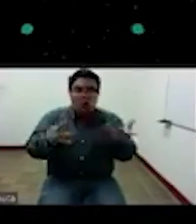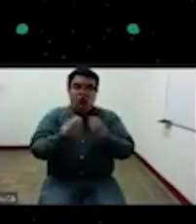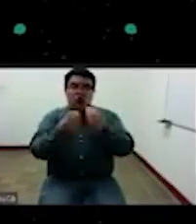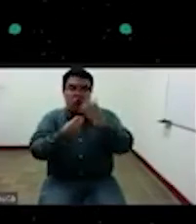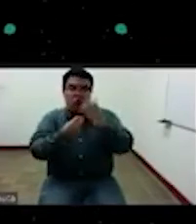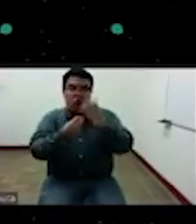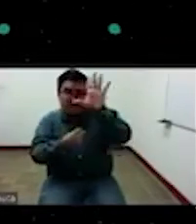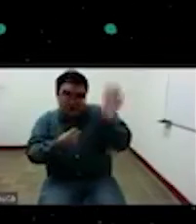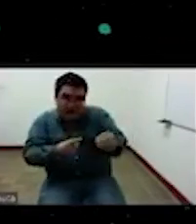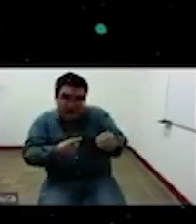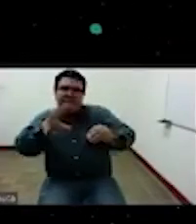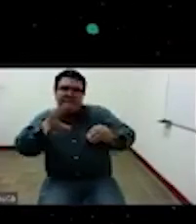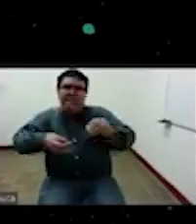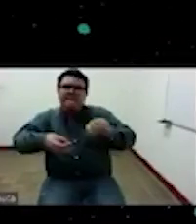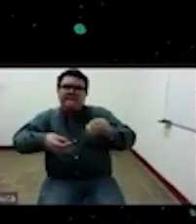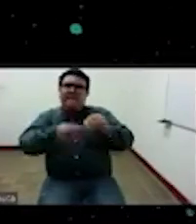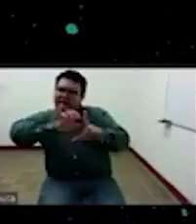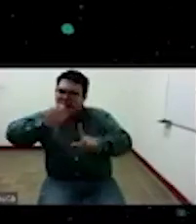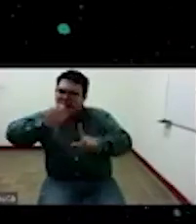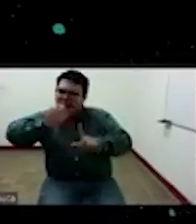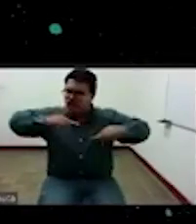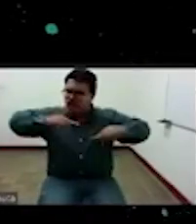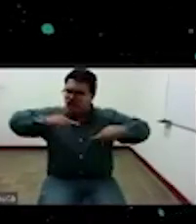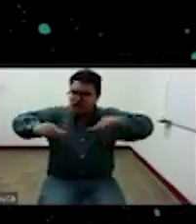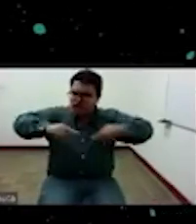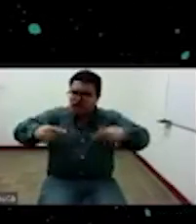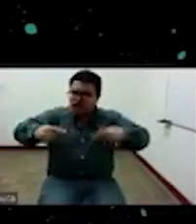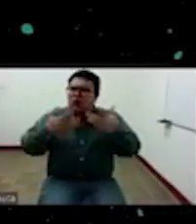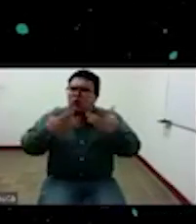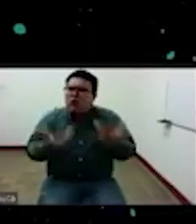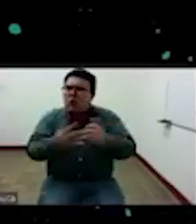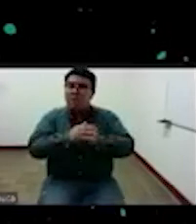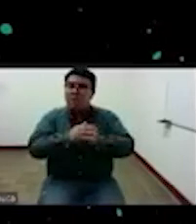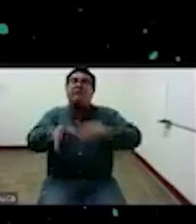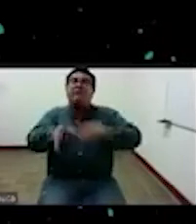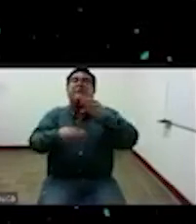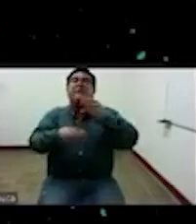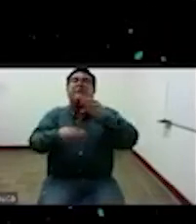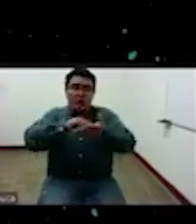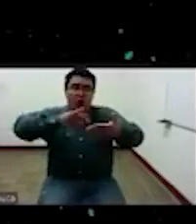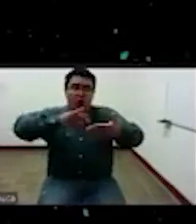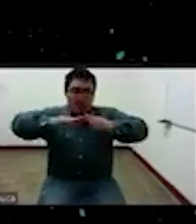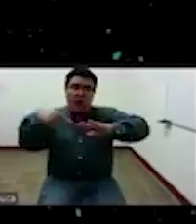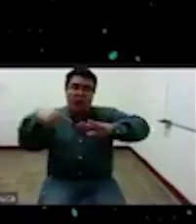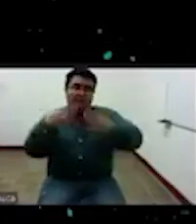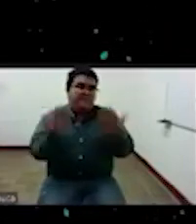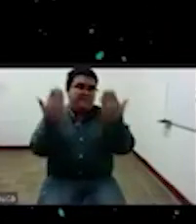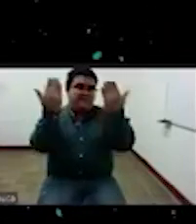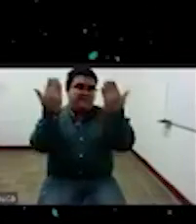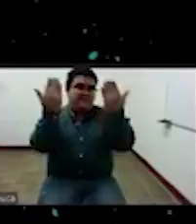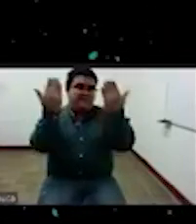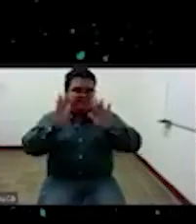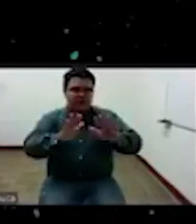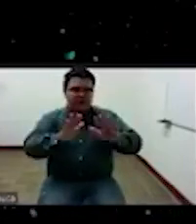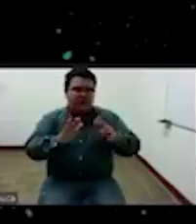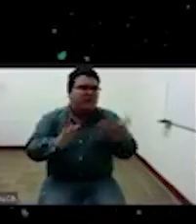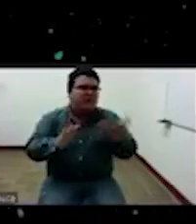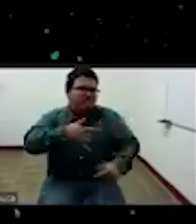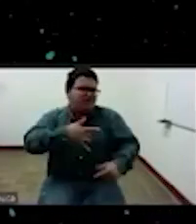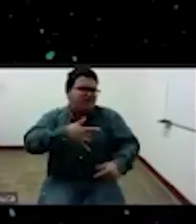también tiene eh un valor comunitario que se ve reflejado